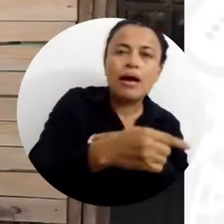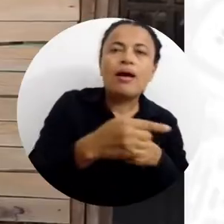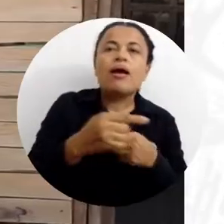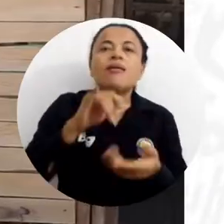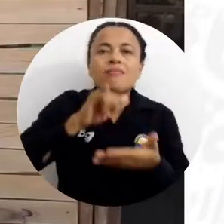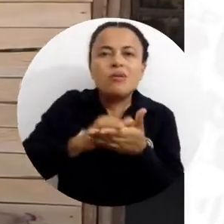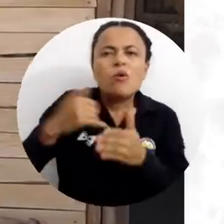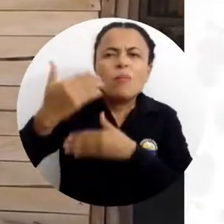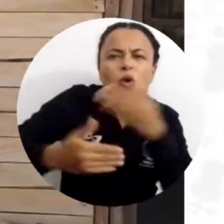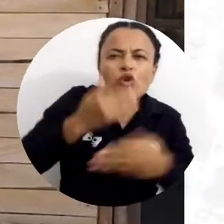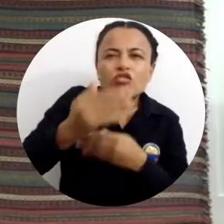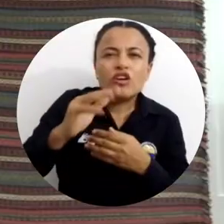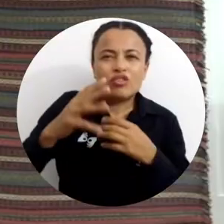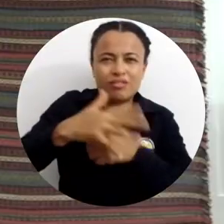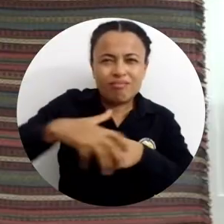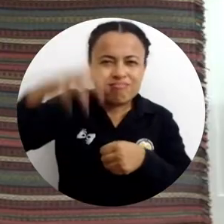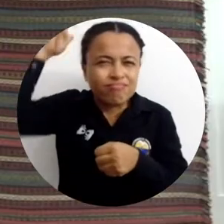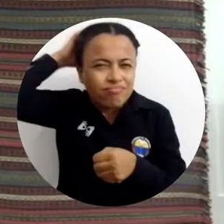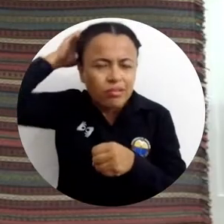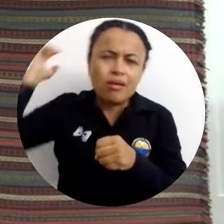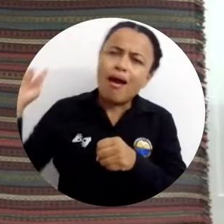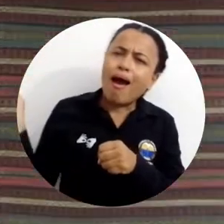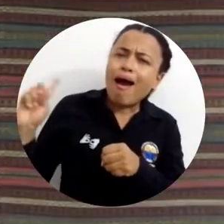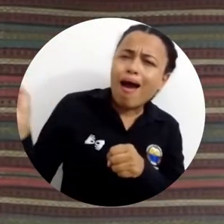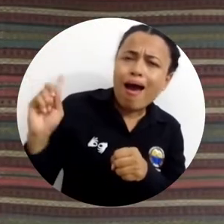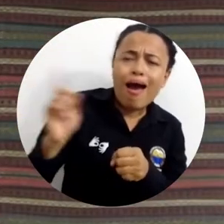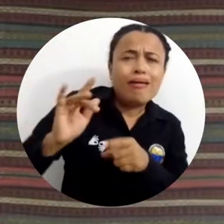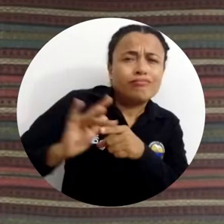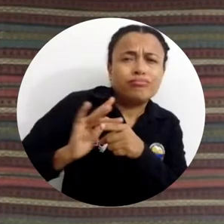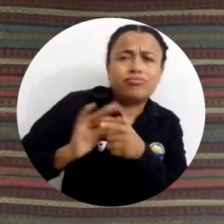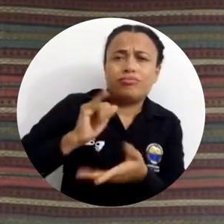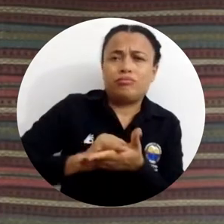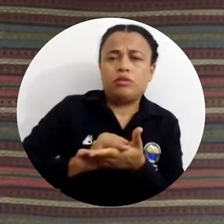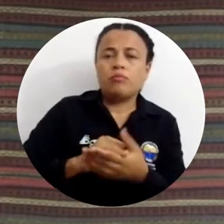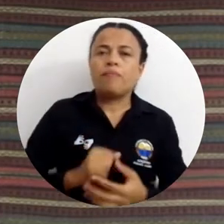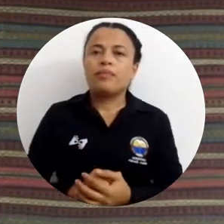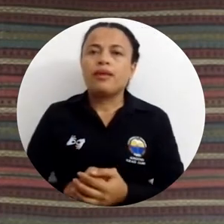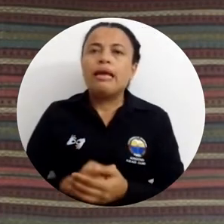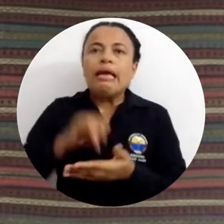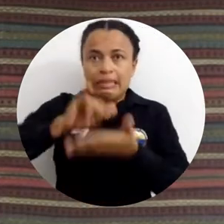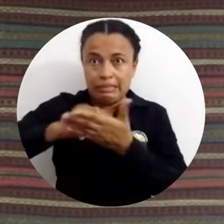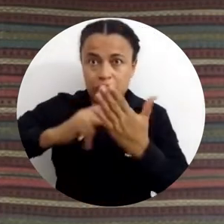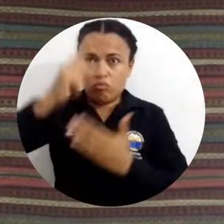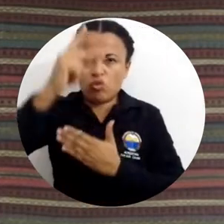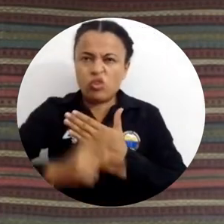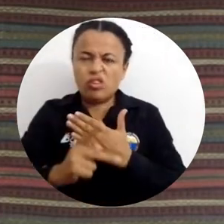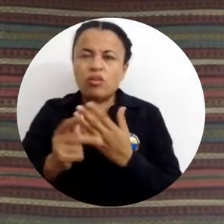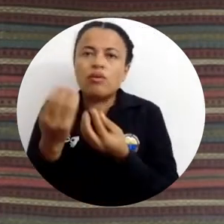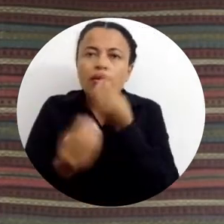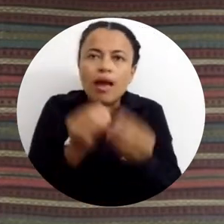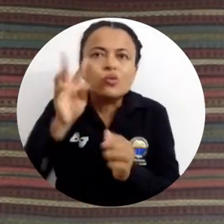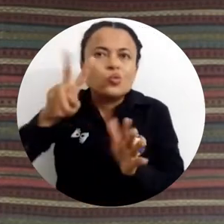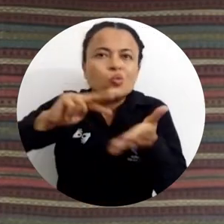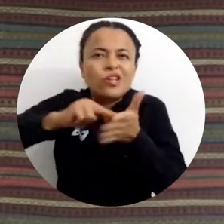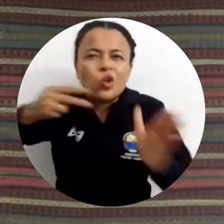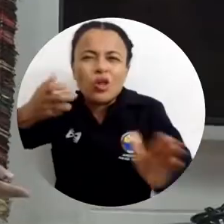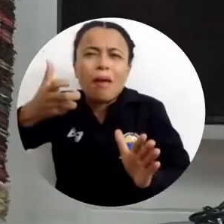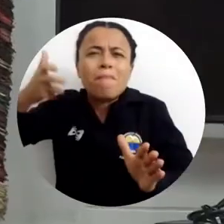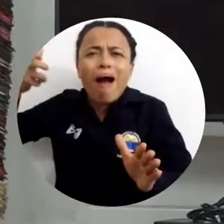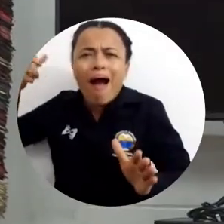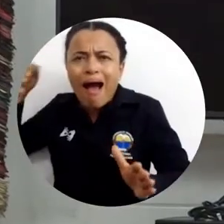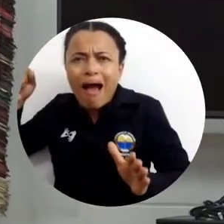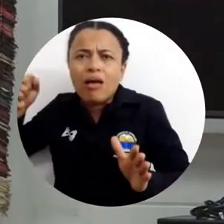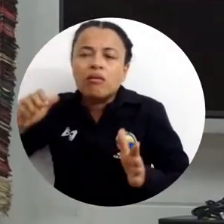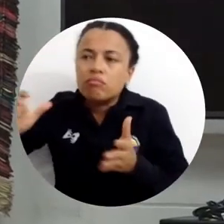a lo largo de varios siglos. Este proyecto se basa en el rescate de una serie de tecnologías ancestrales,